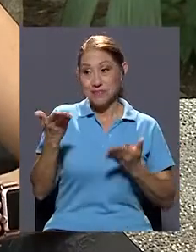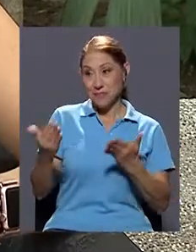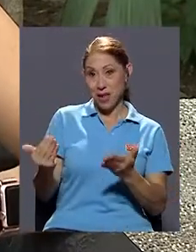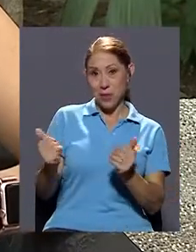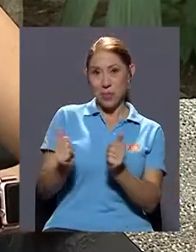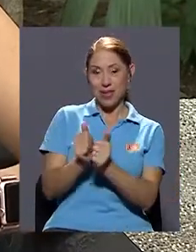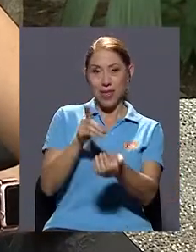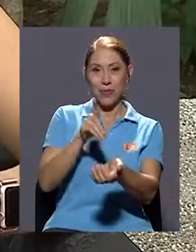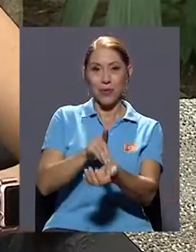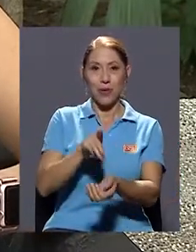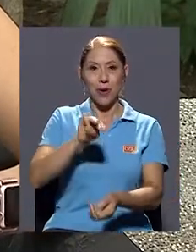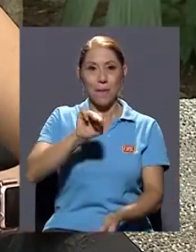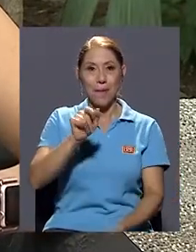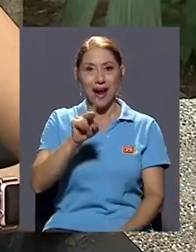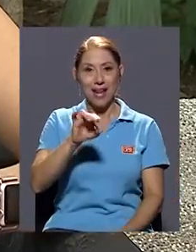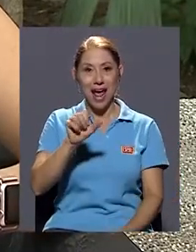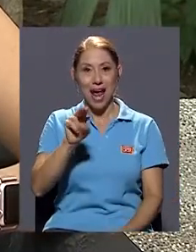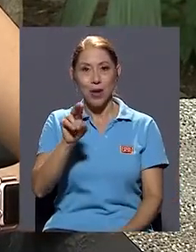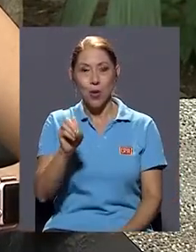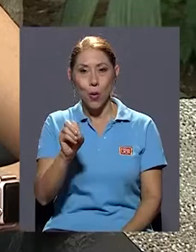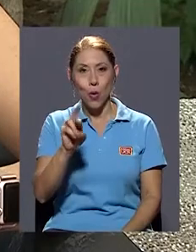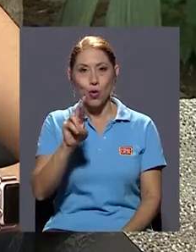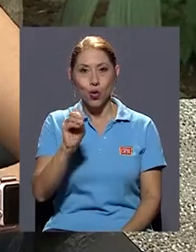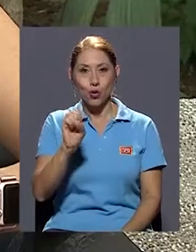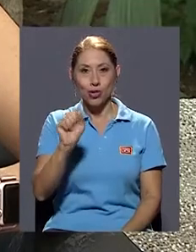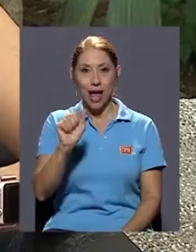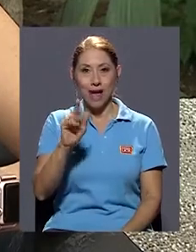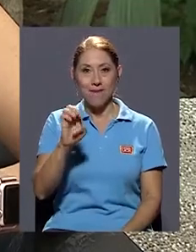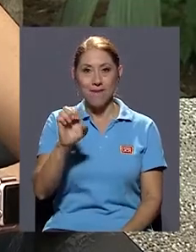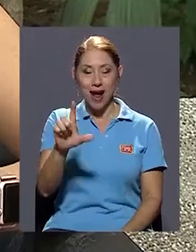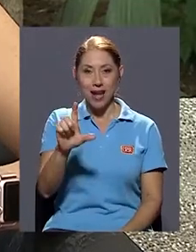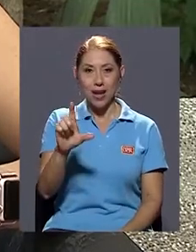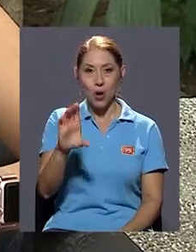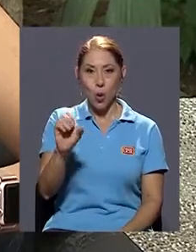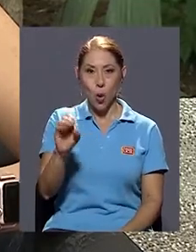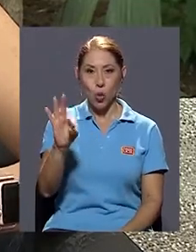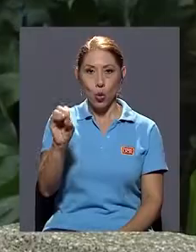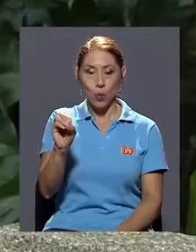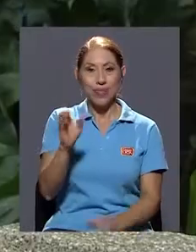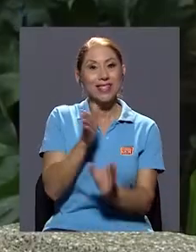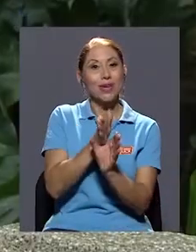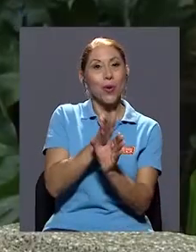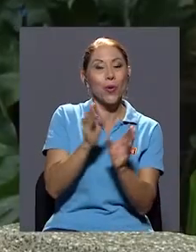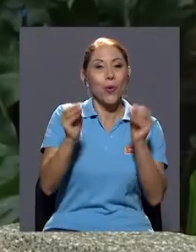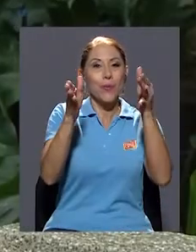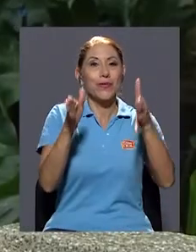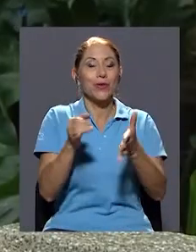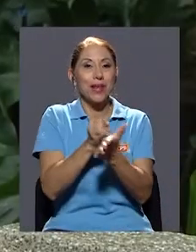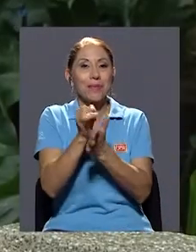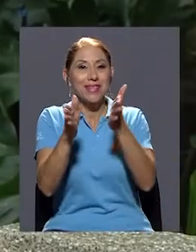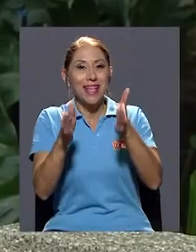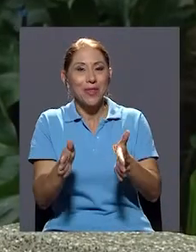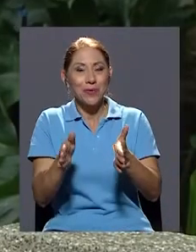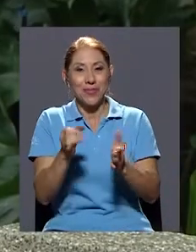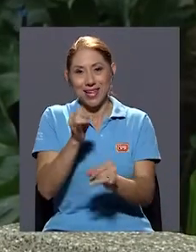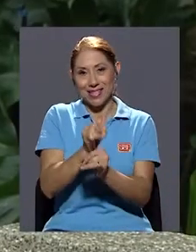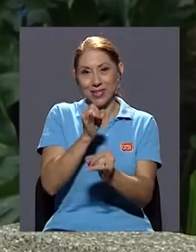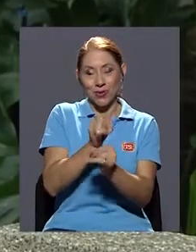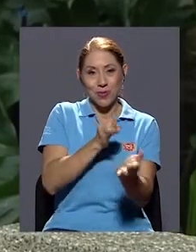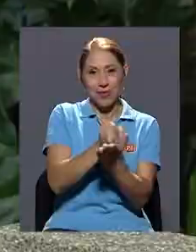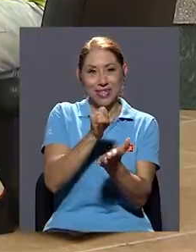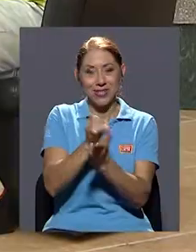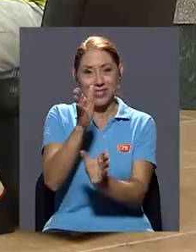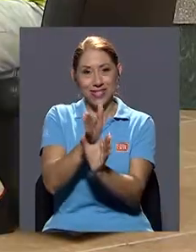Para ello, nos acompaña el doctor Mariano Rosa Balcoto. Él es psicólogo, profesor e investigador del Instituto de Investigaciones